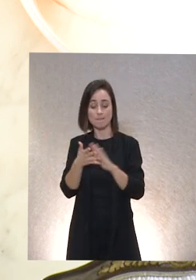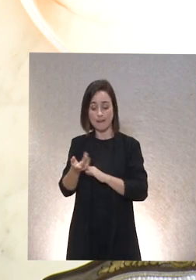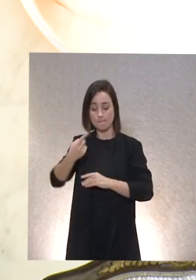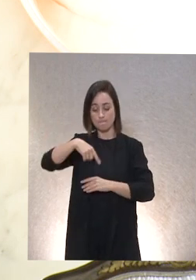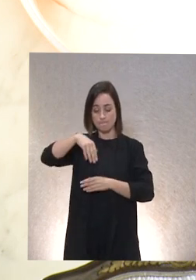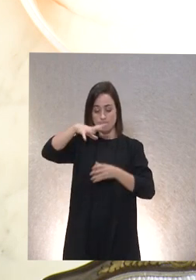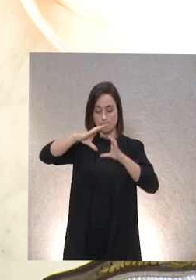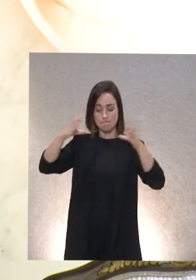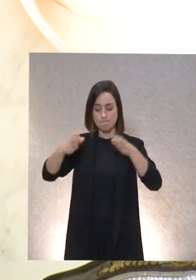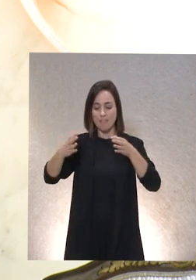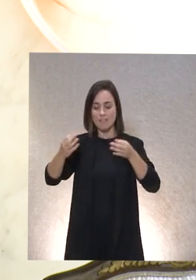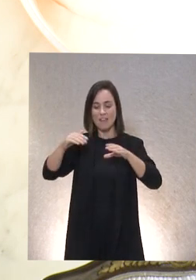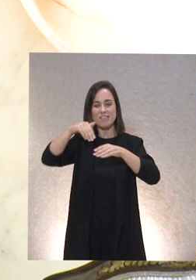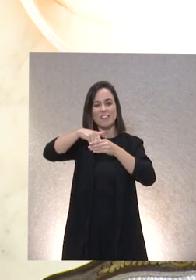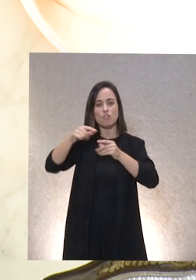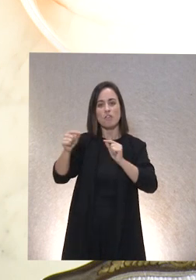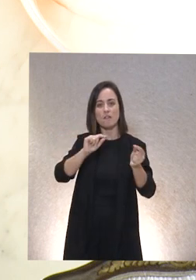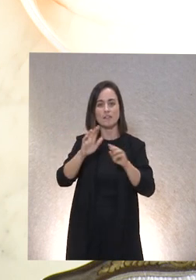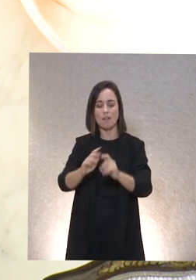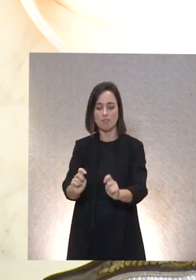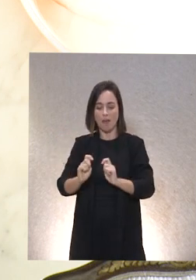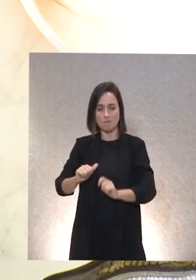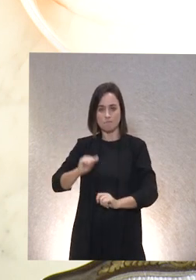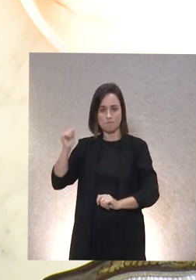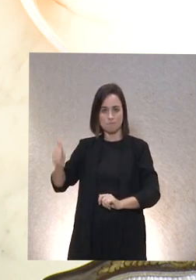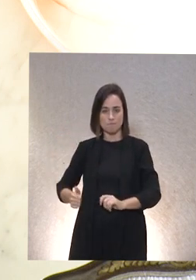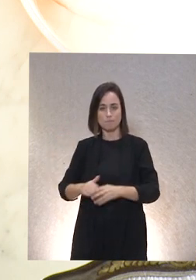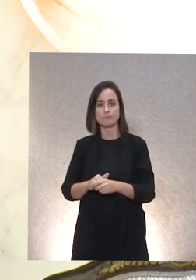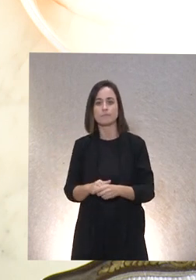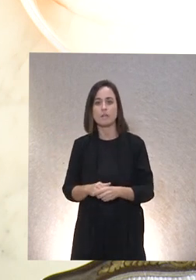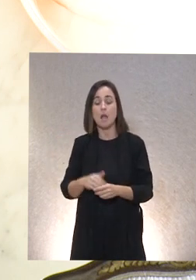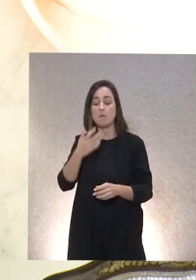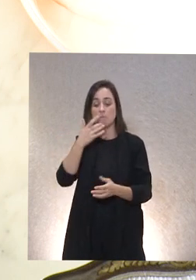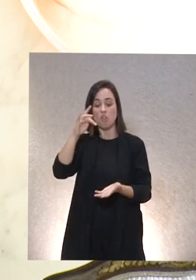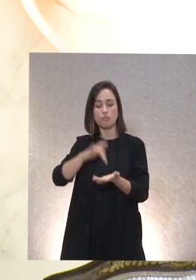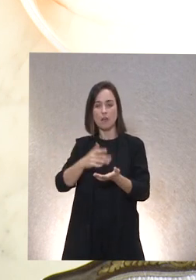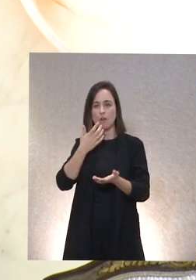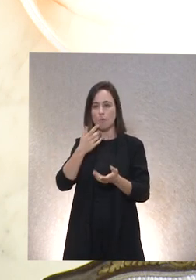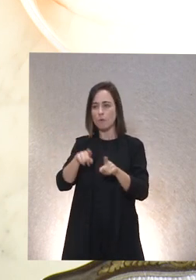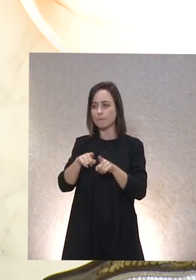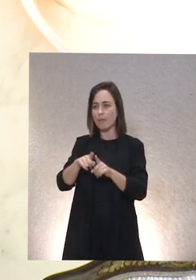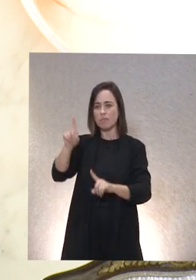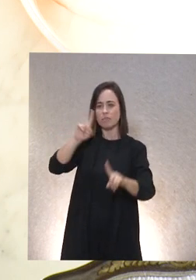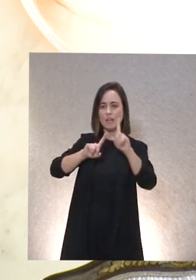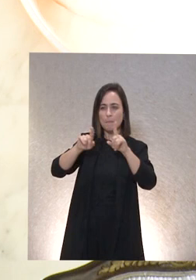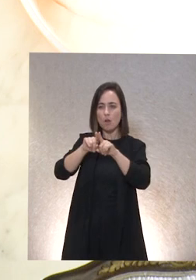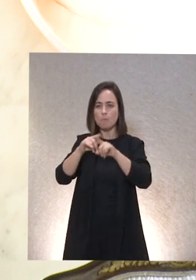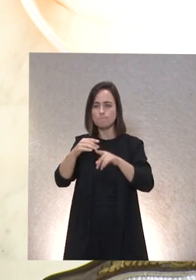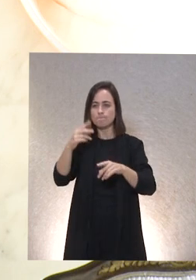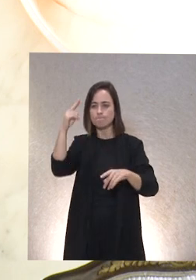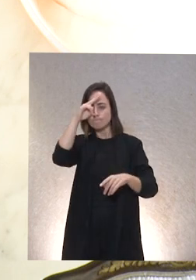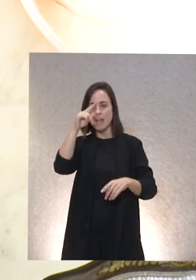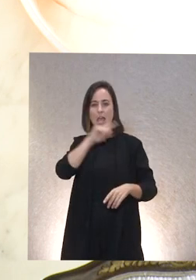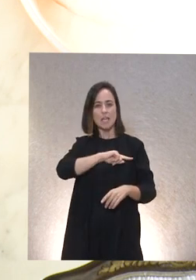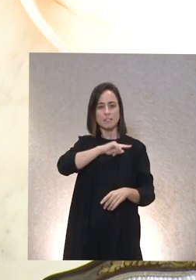que debe de estar en debate para enriquecer profundizar en los dilemas éticos que tenemos muchos o sea cuanto más oímos hablar de ética más